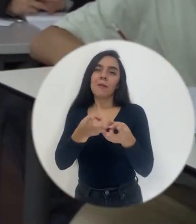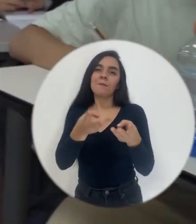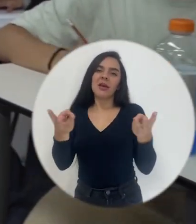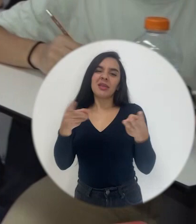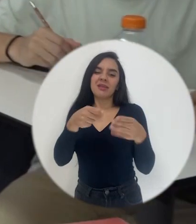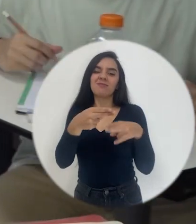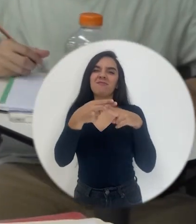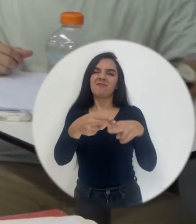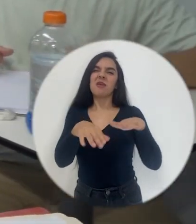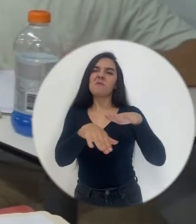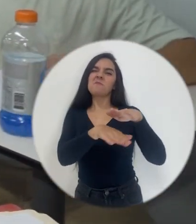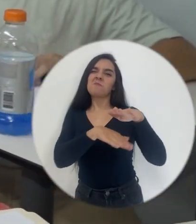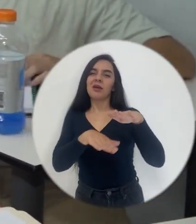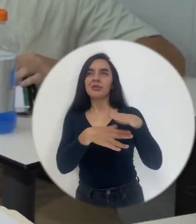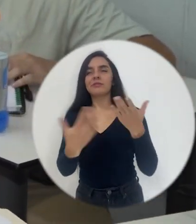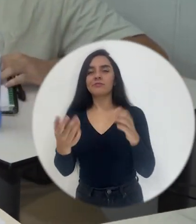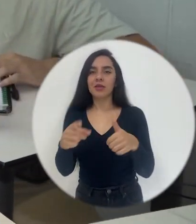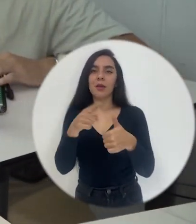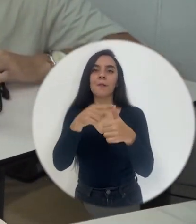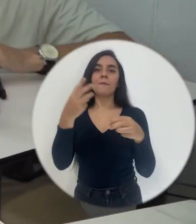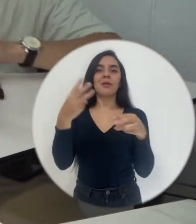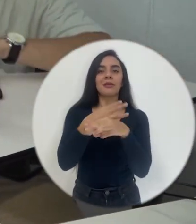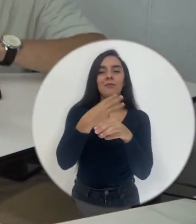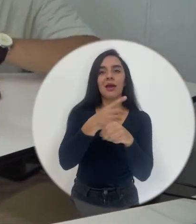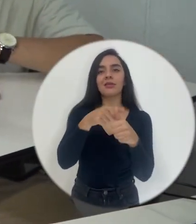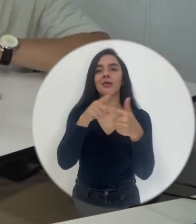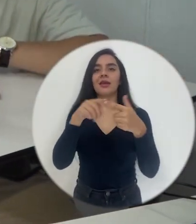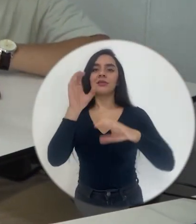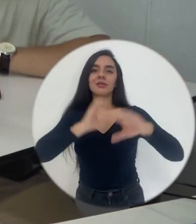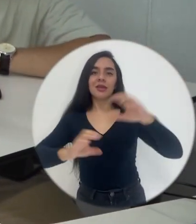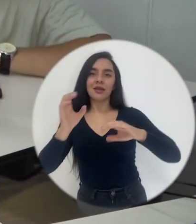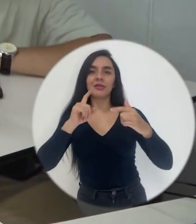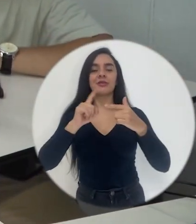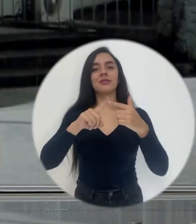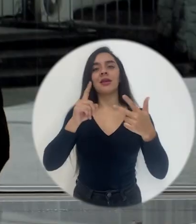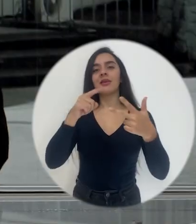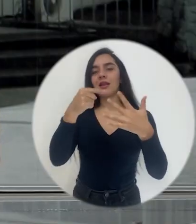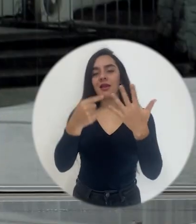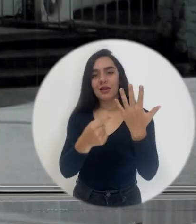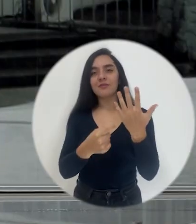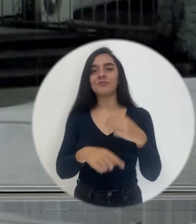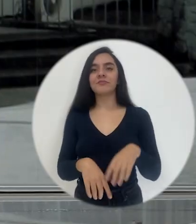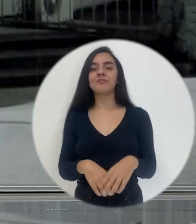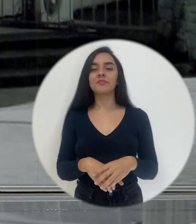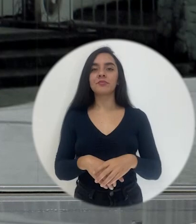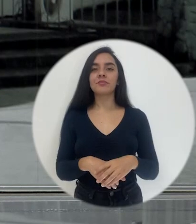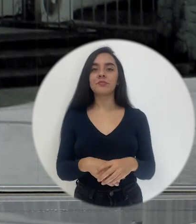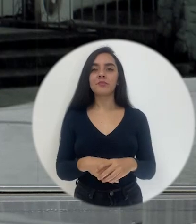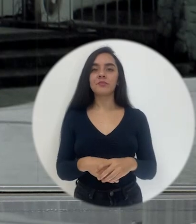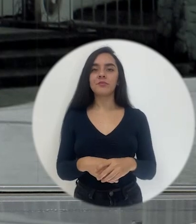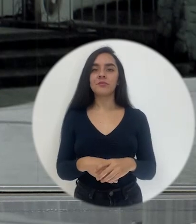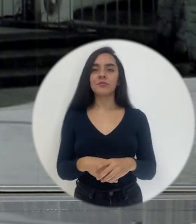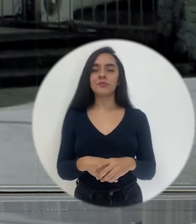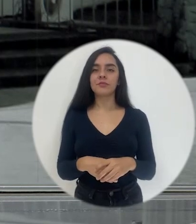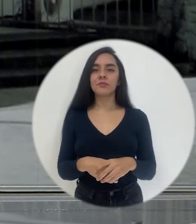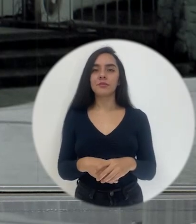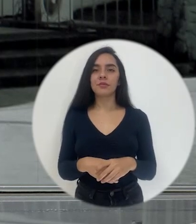llamadas básicas, me disculpan la palabra, en matemática, en ciencia, ciencias, exactamente. Y